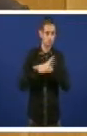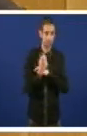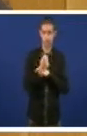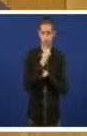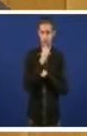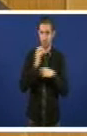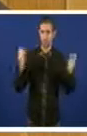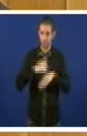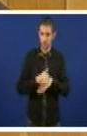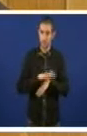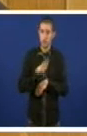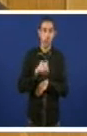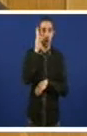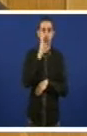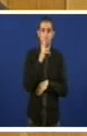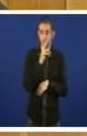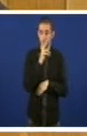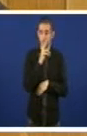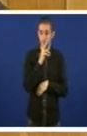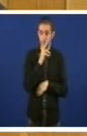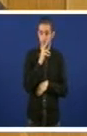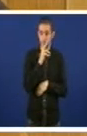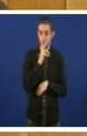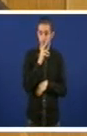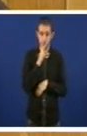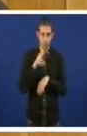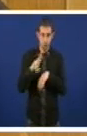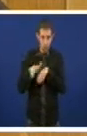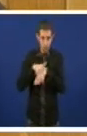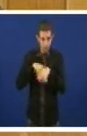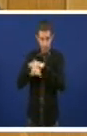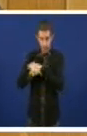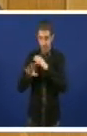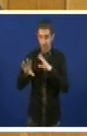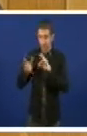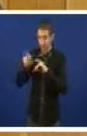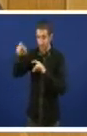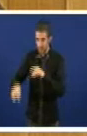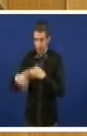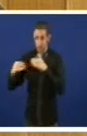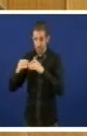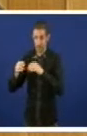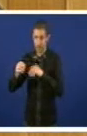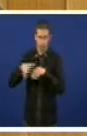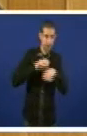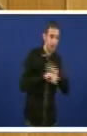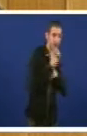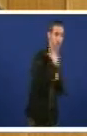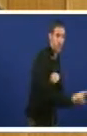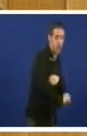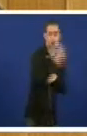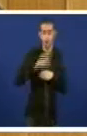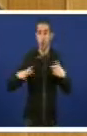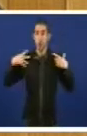que é un luxo tirar as luvas co contacto con cada doente ou cambiar a bata máis de unha vez o día